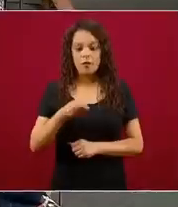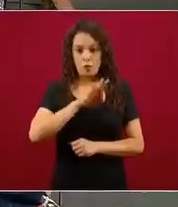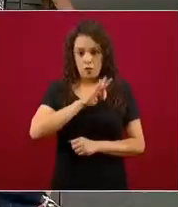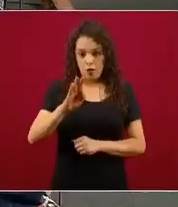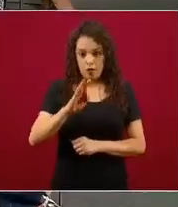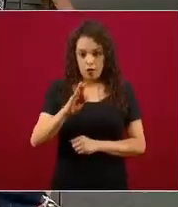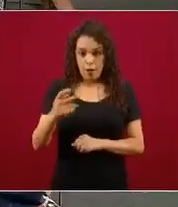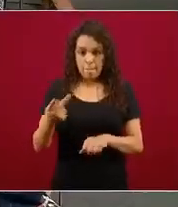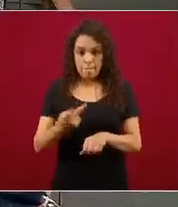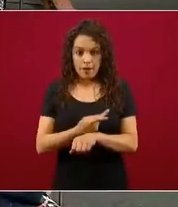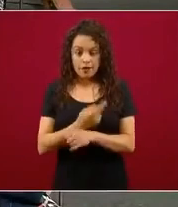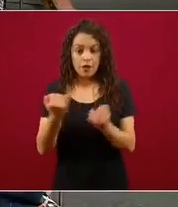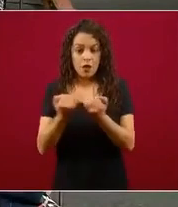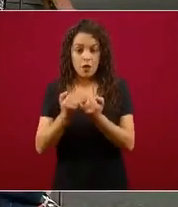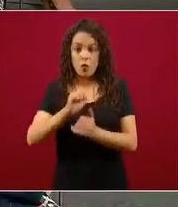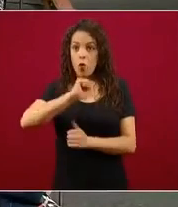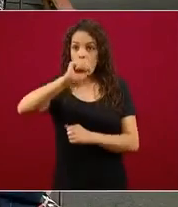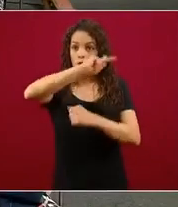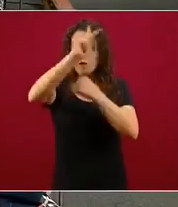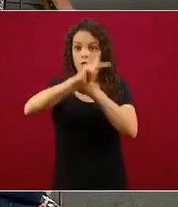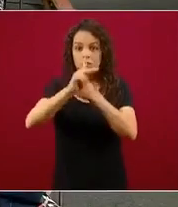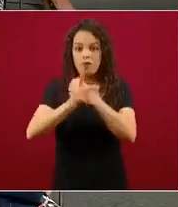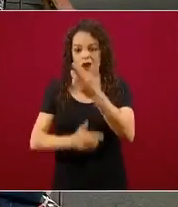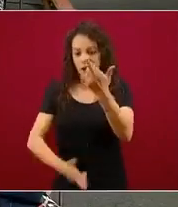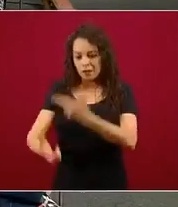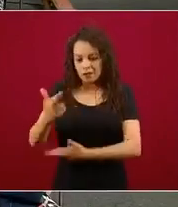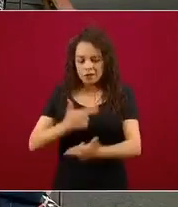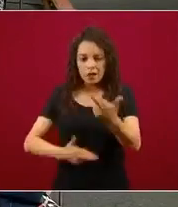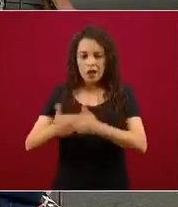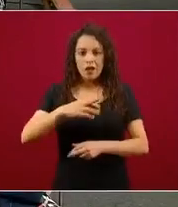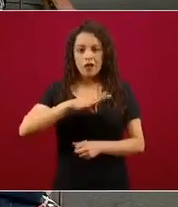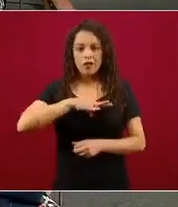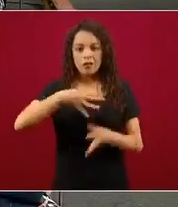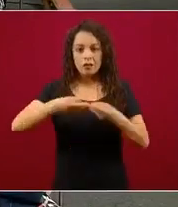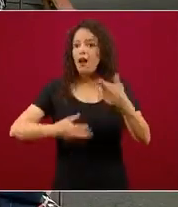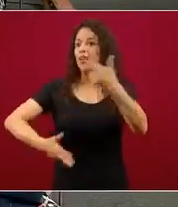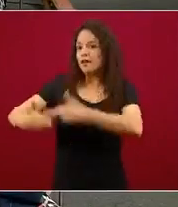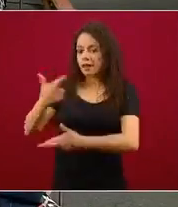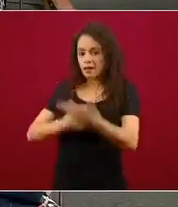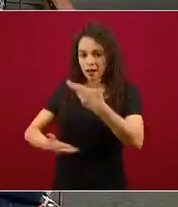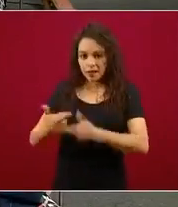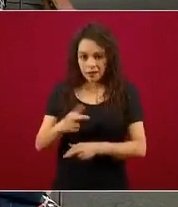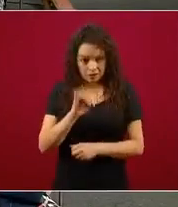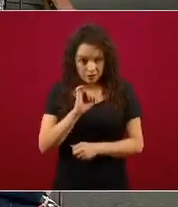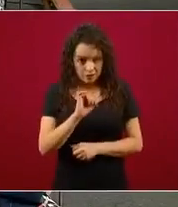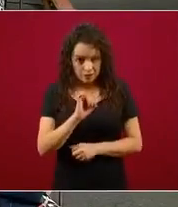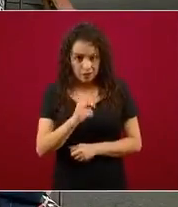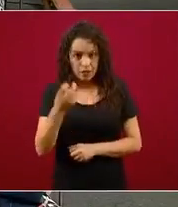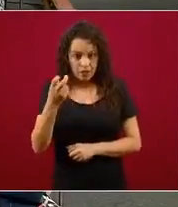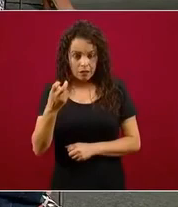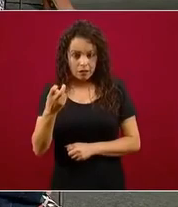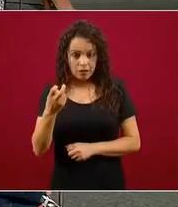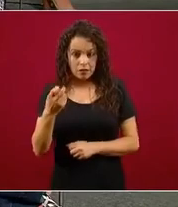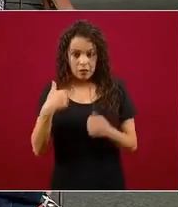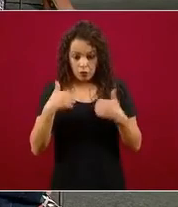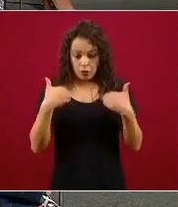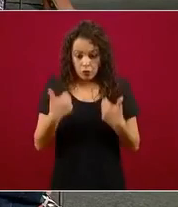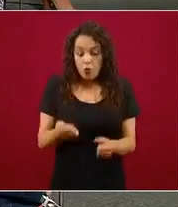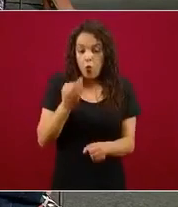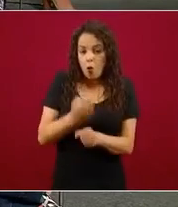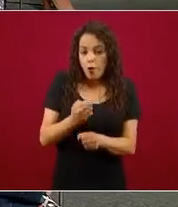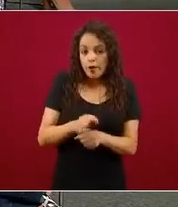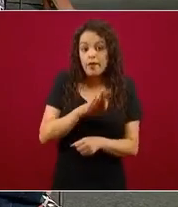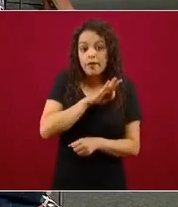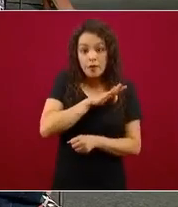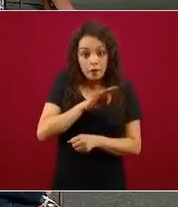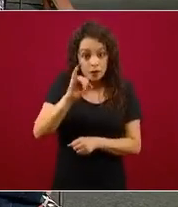países, rebrotes y luego… Es un aprendizaje, entiendo. Esto pudiera llegar a pasar en estos momentos en los que